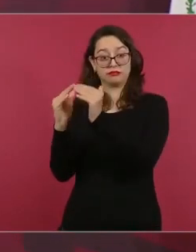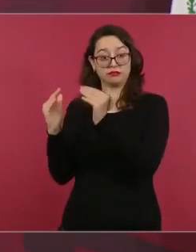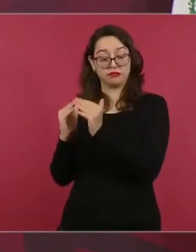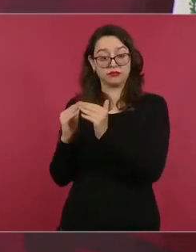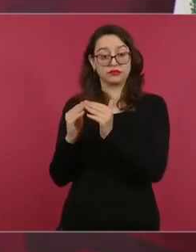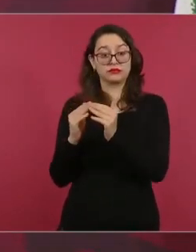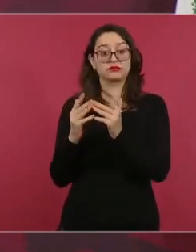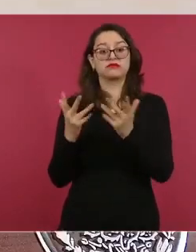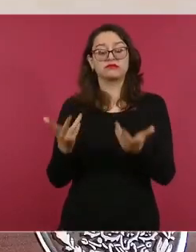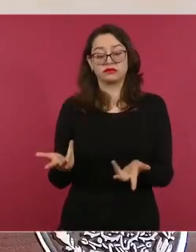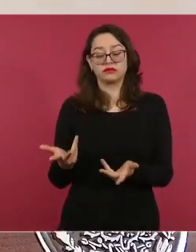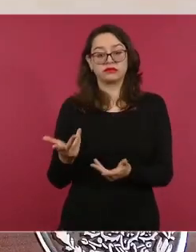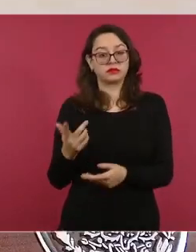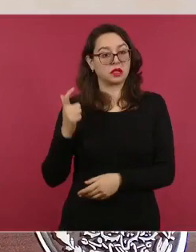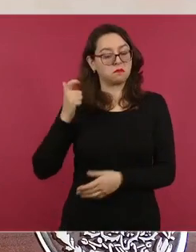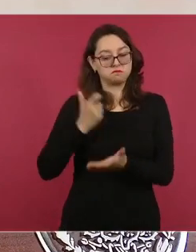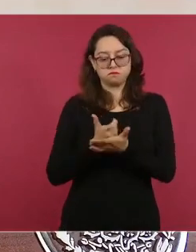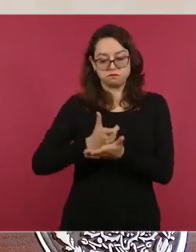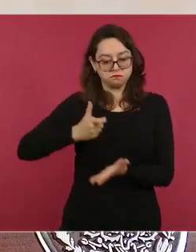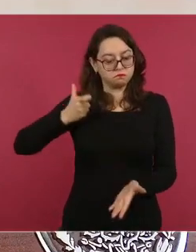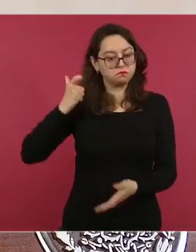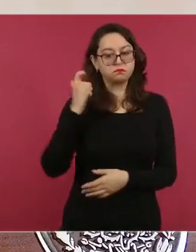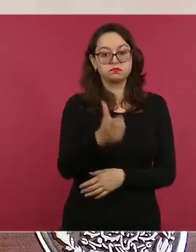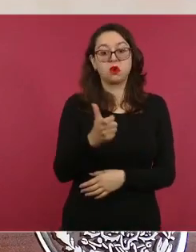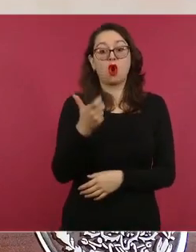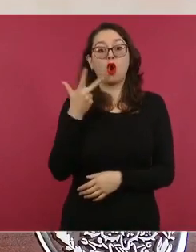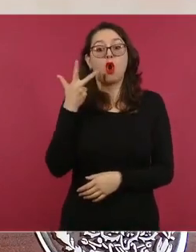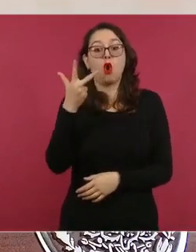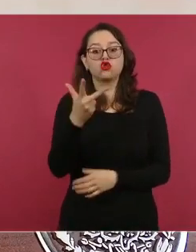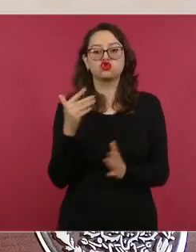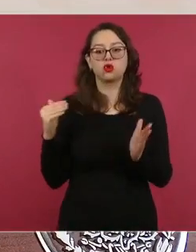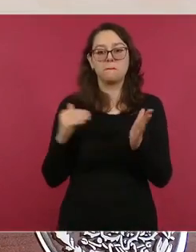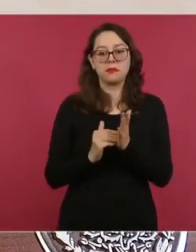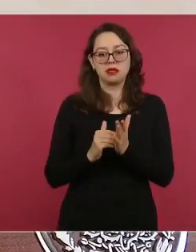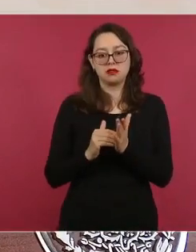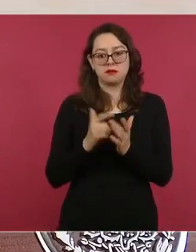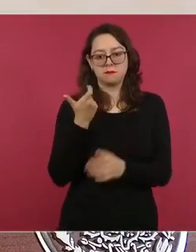ocho mil pesos para limpieza y pintura